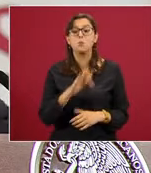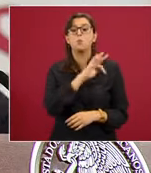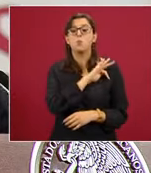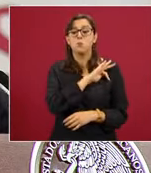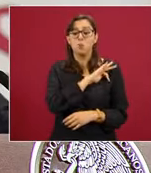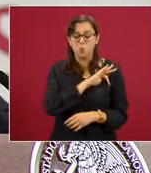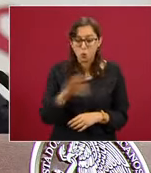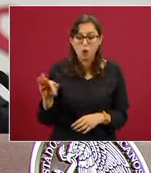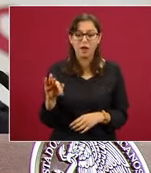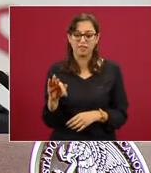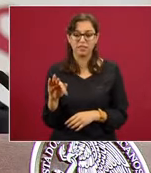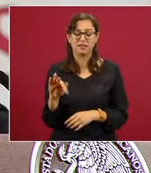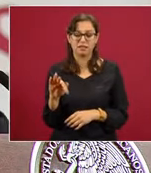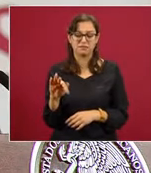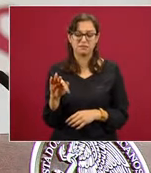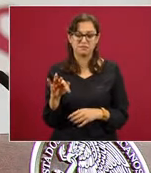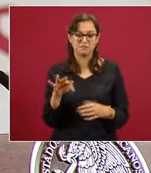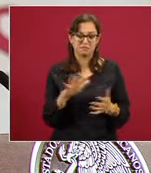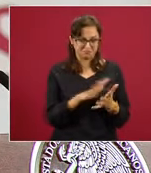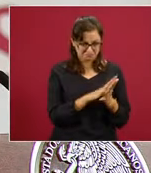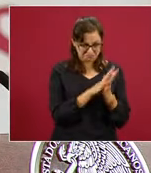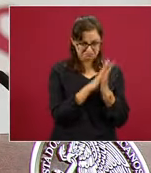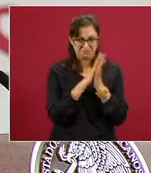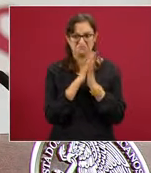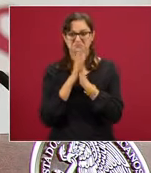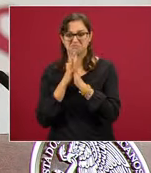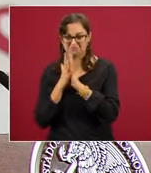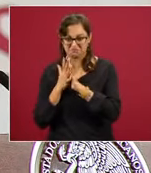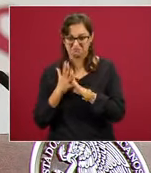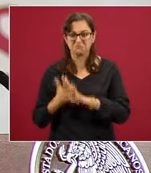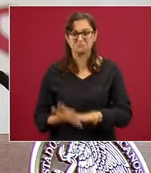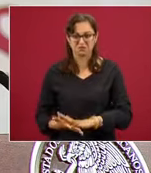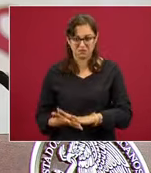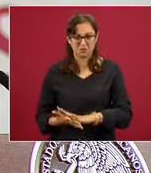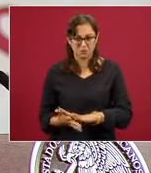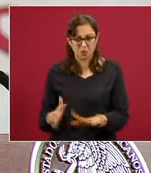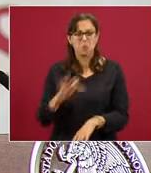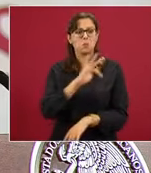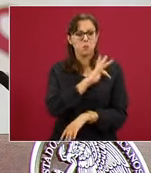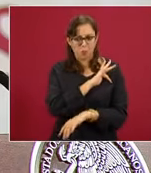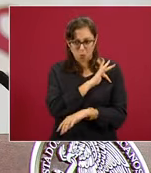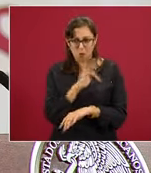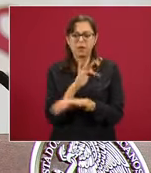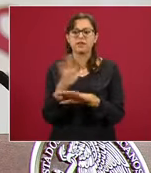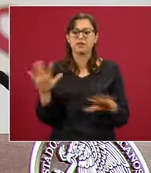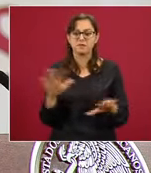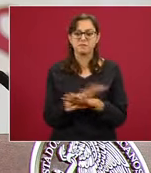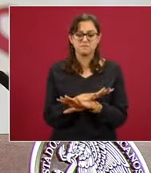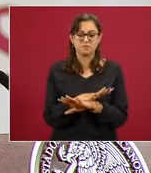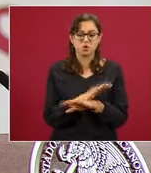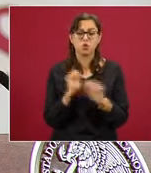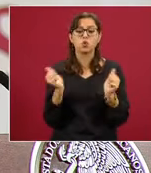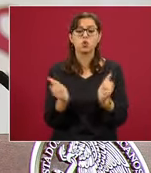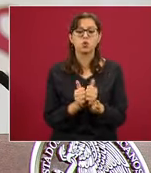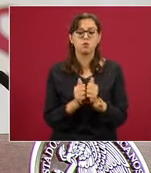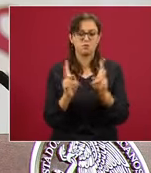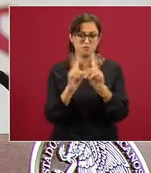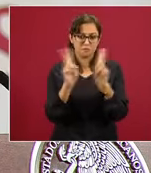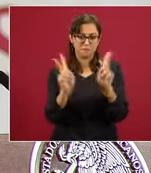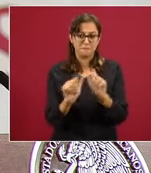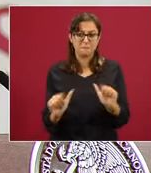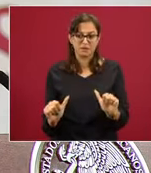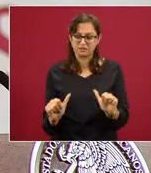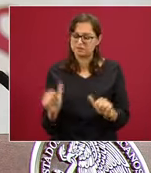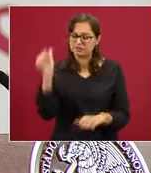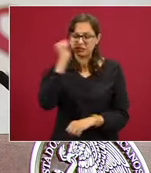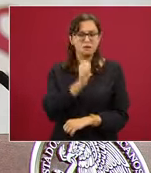transformar una realidad de opresión por la vía pacífica hay